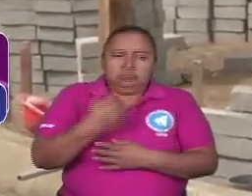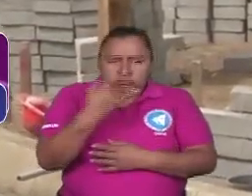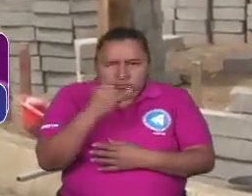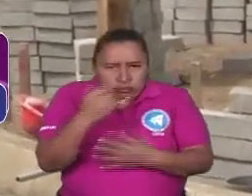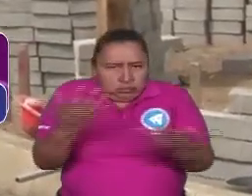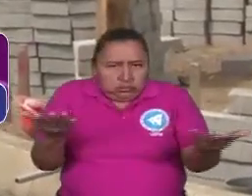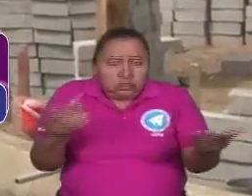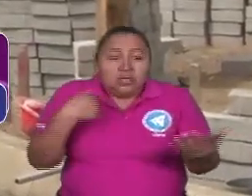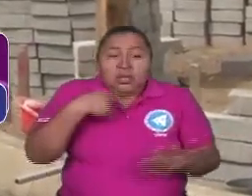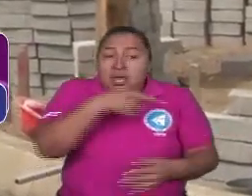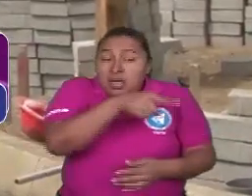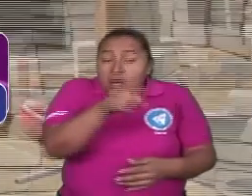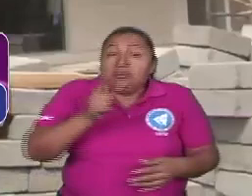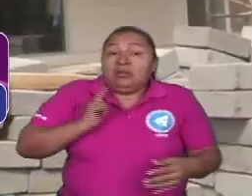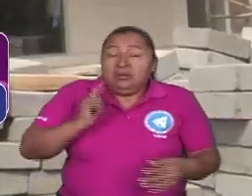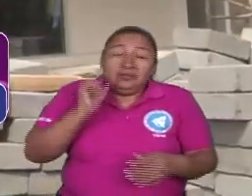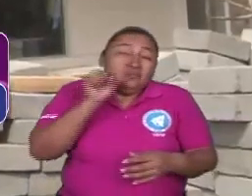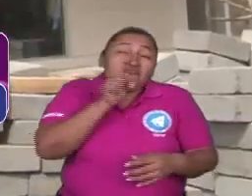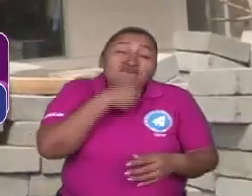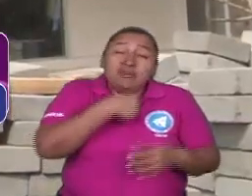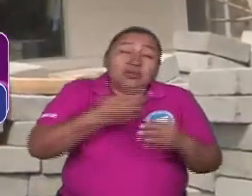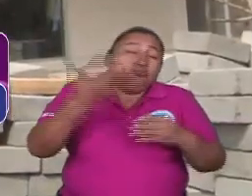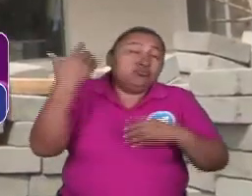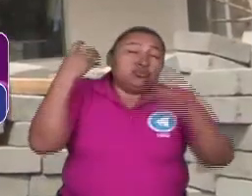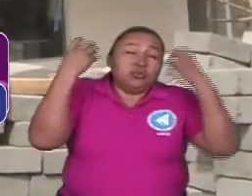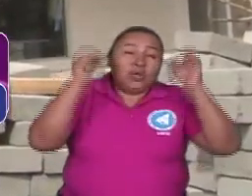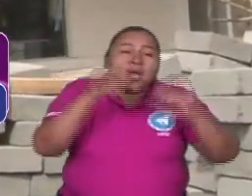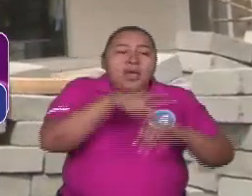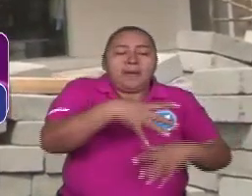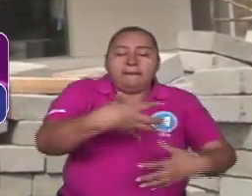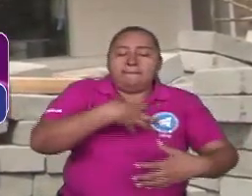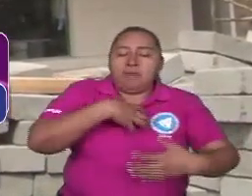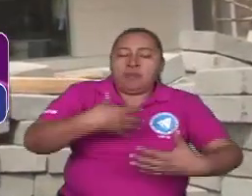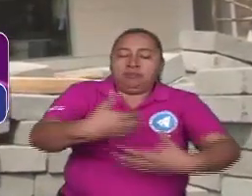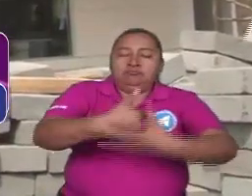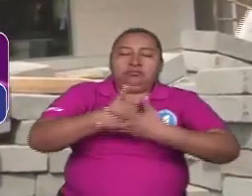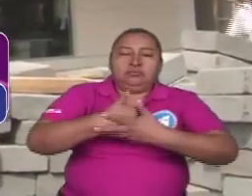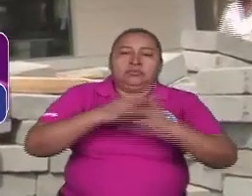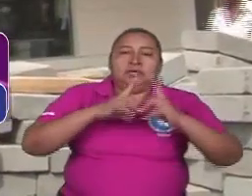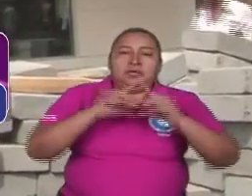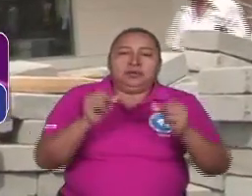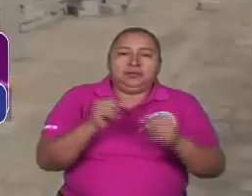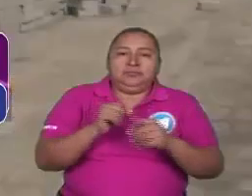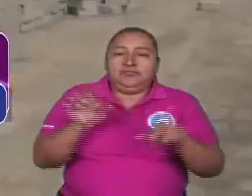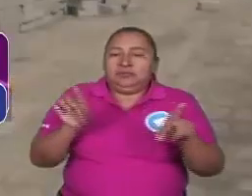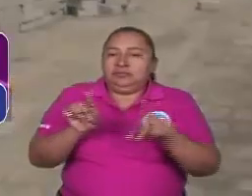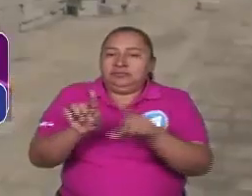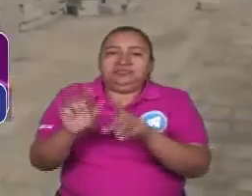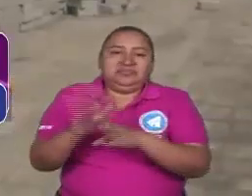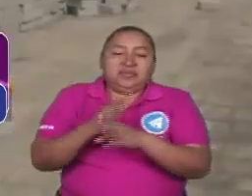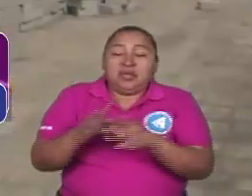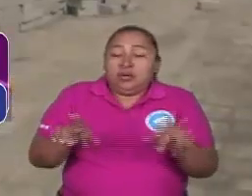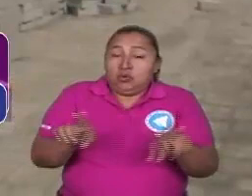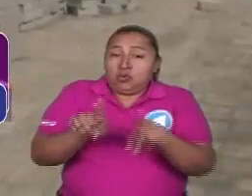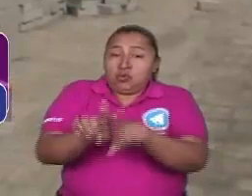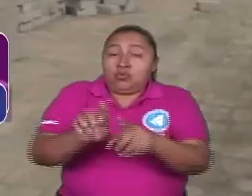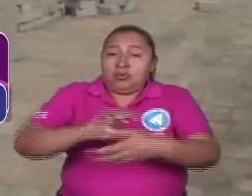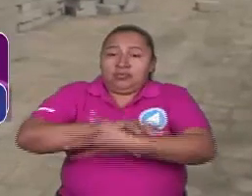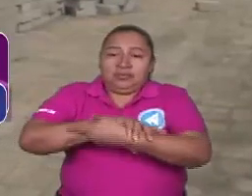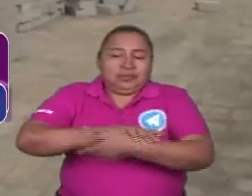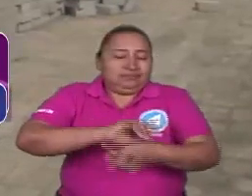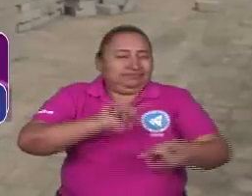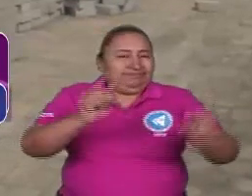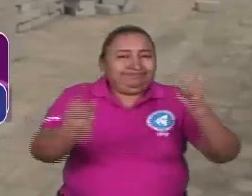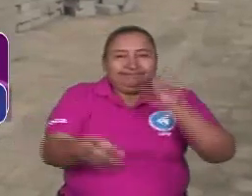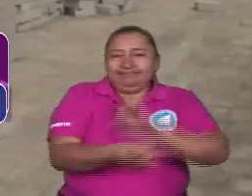tenían una vieja cultura que pensaban que eran los dueños del país. La correlación de fuerzas cambia. Así, la correlación de fuerzas cambió